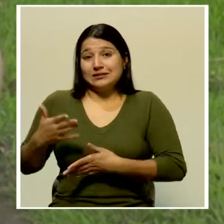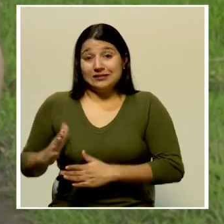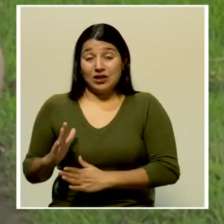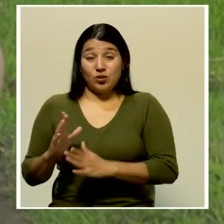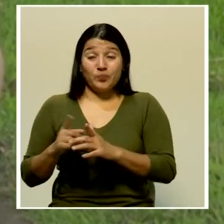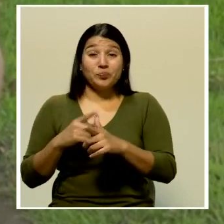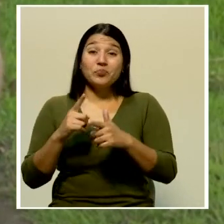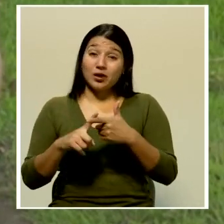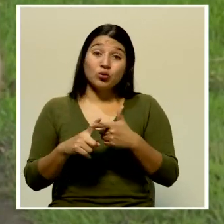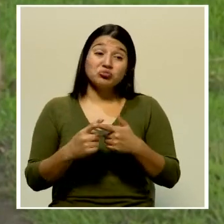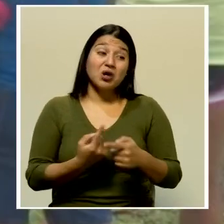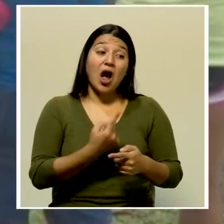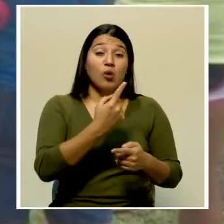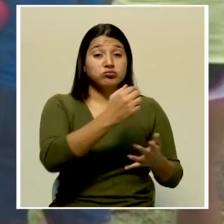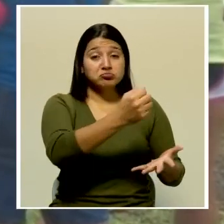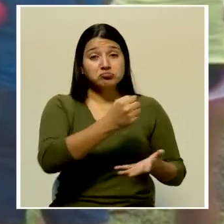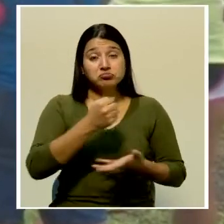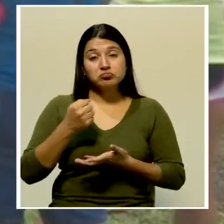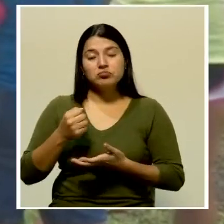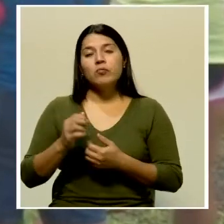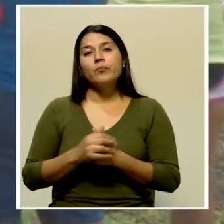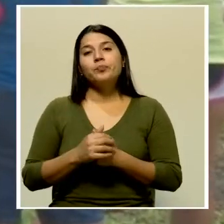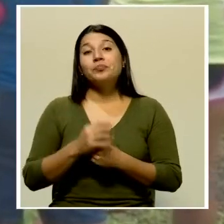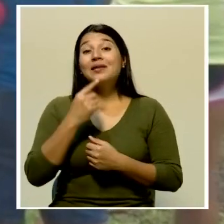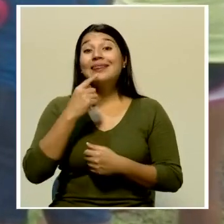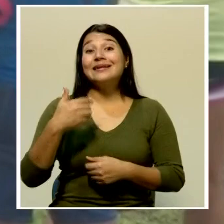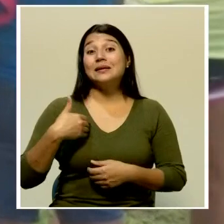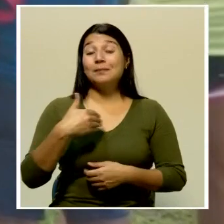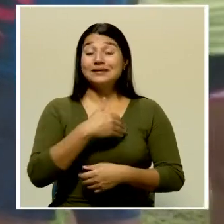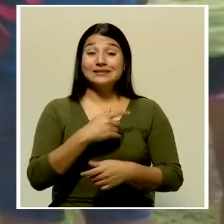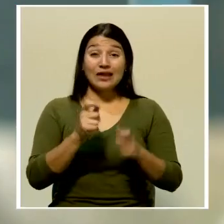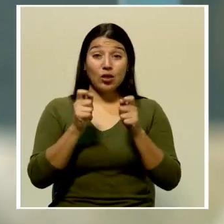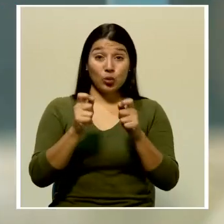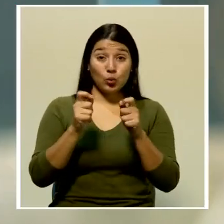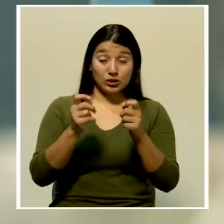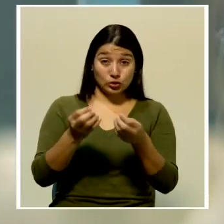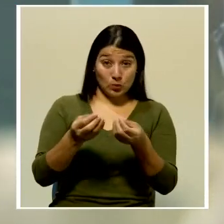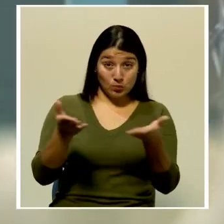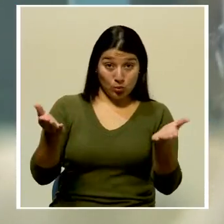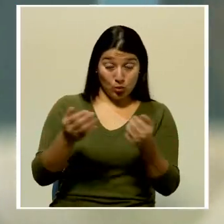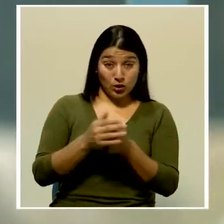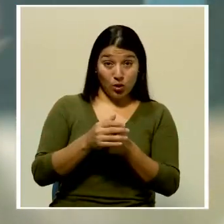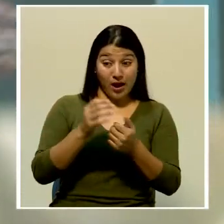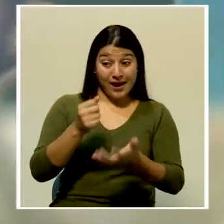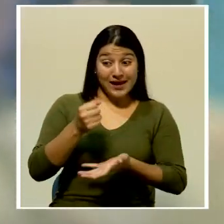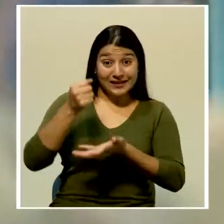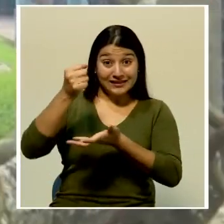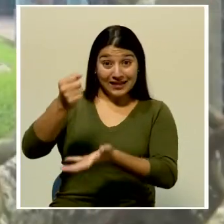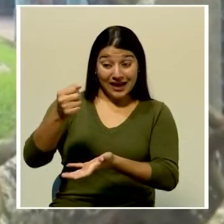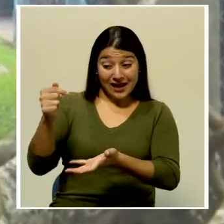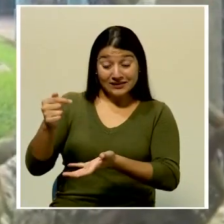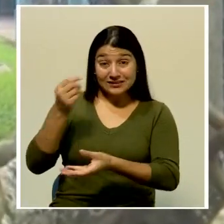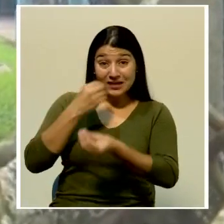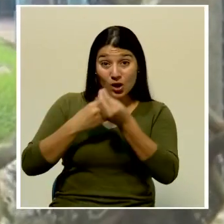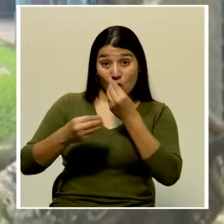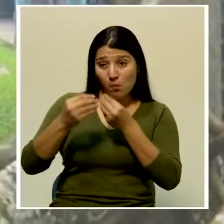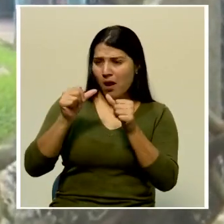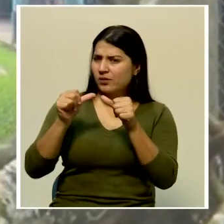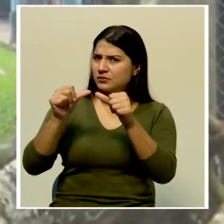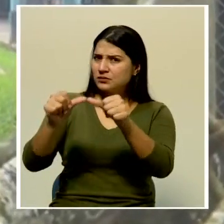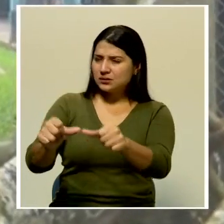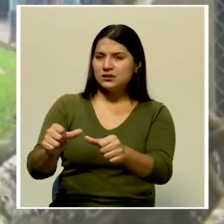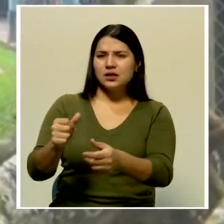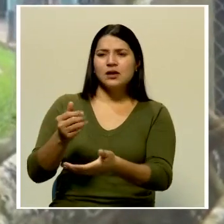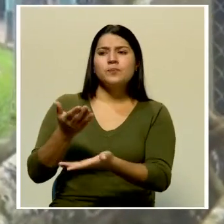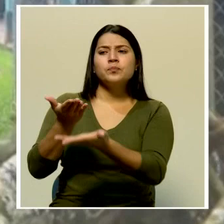un diario. De acuerdo con el Ministerio de Educación Pública, las entregas de estos paquetes se realizarán hasta finales